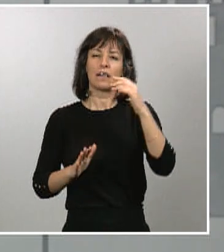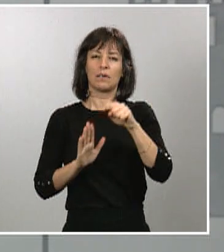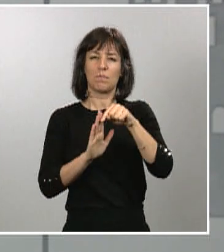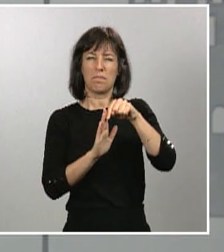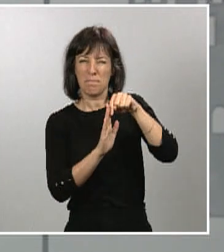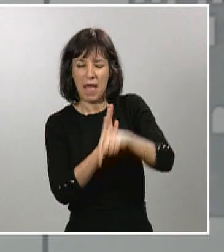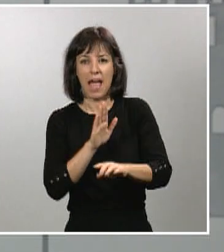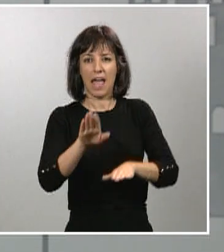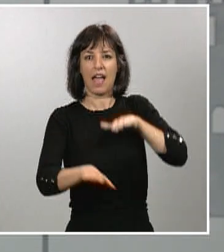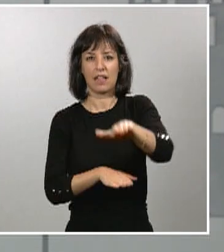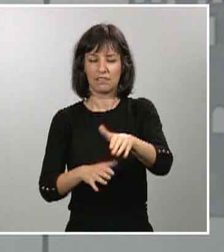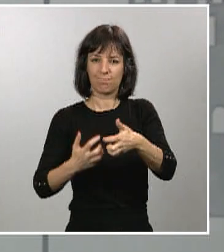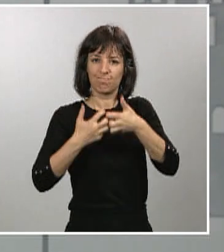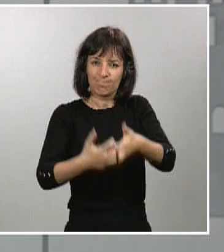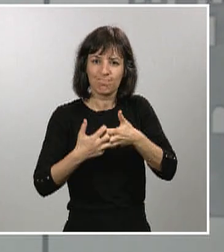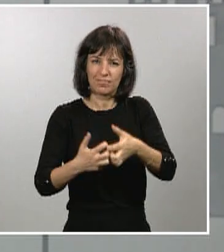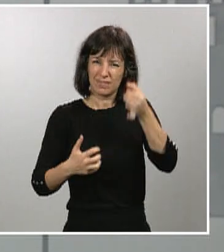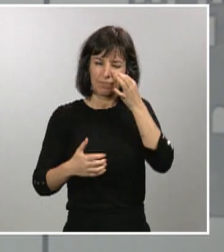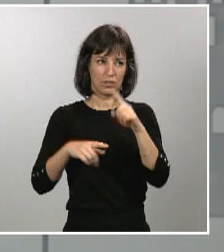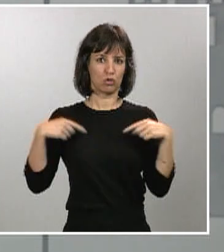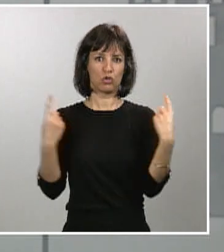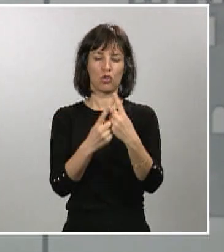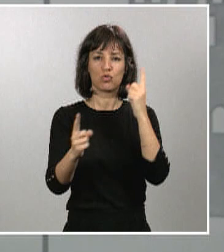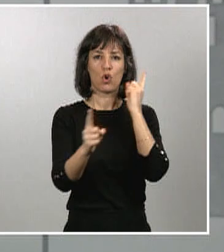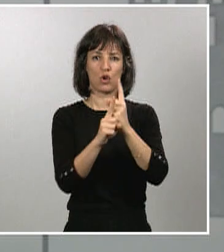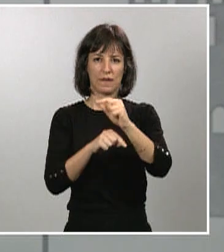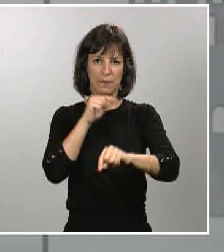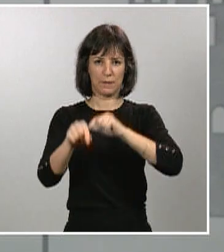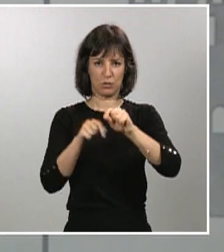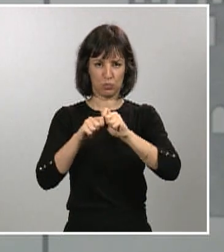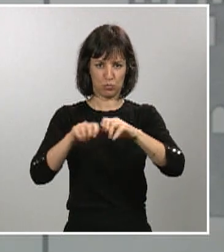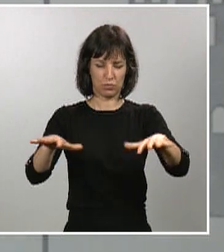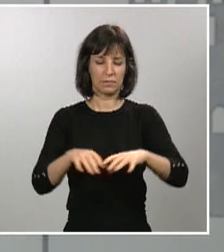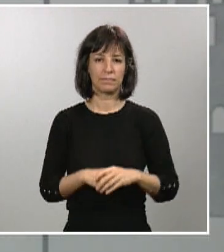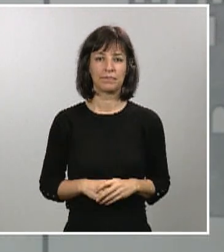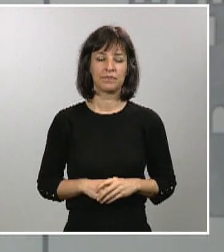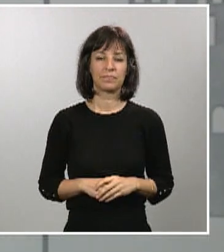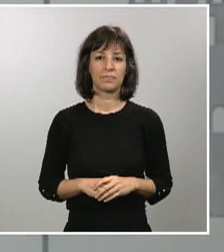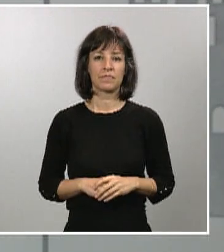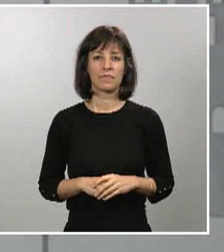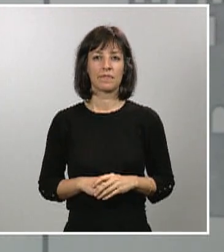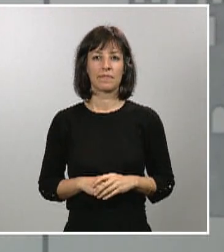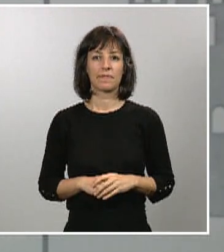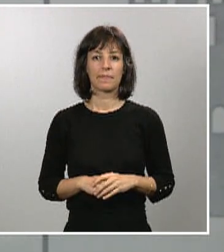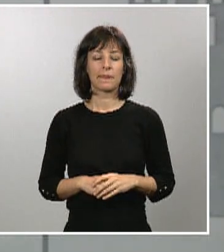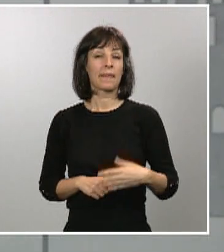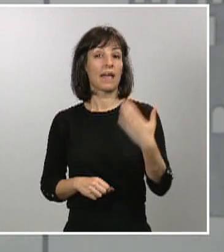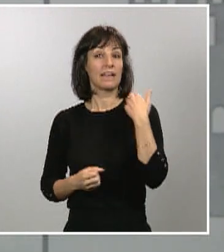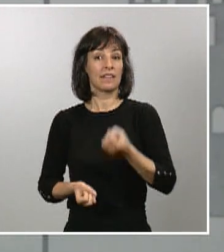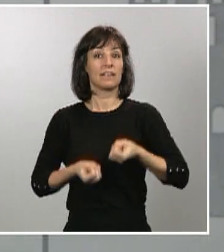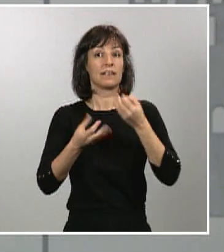batalla de todos contra el virus. Les decía ayer que estábamos en una fase de estabilización